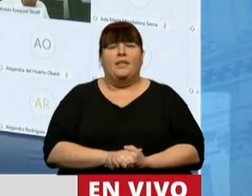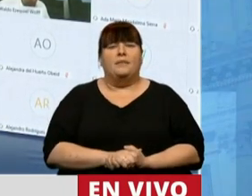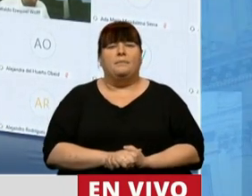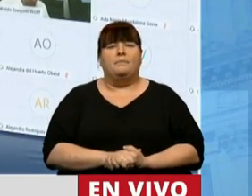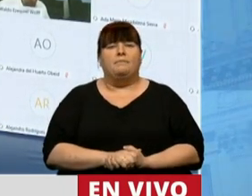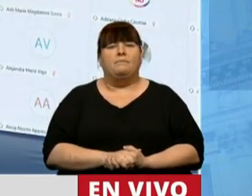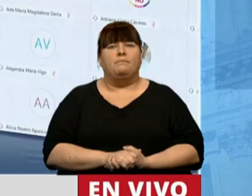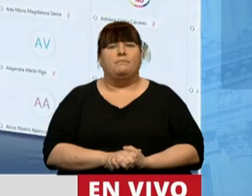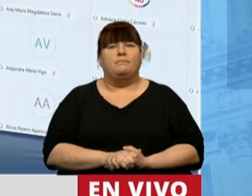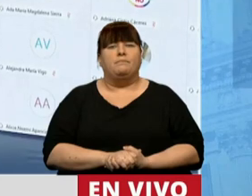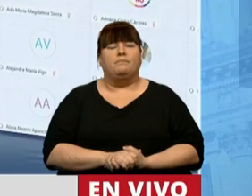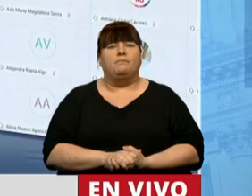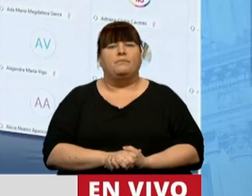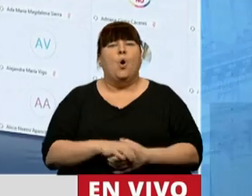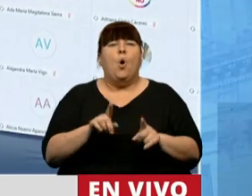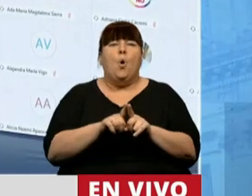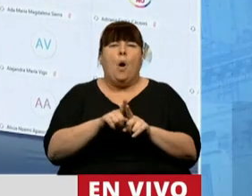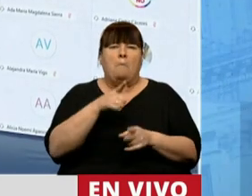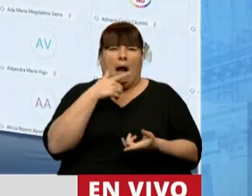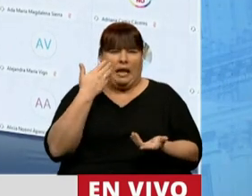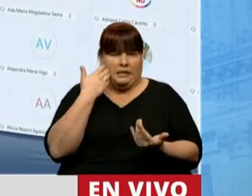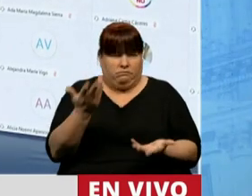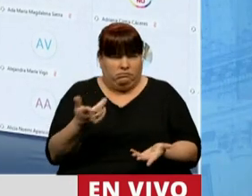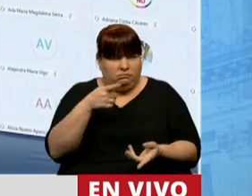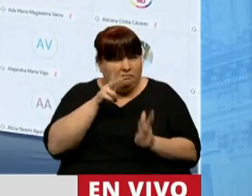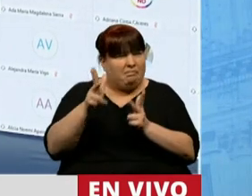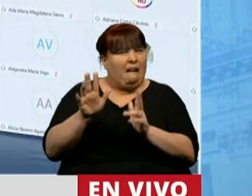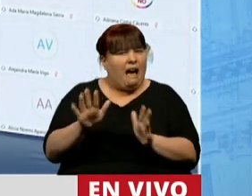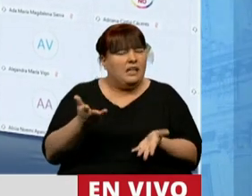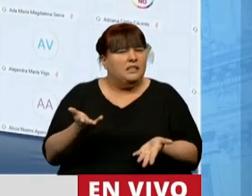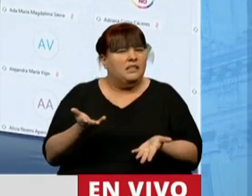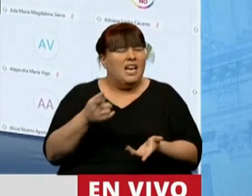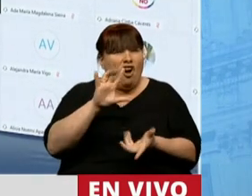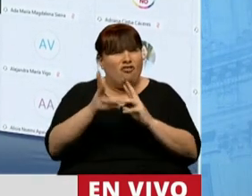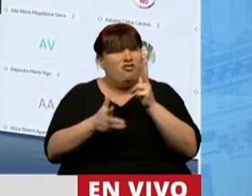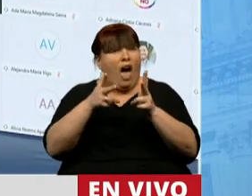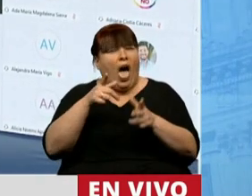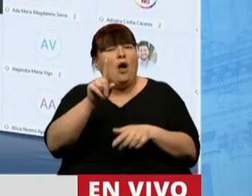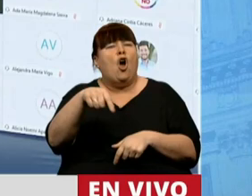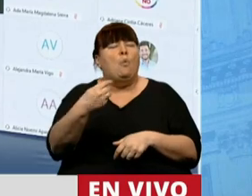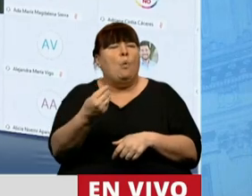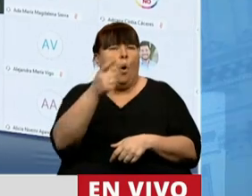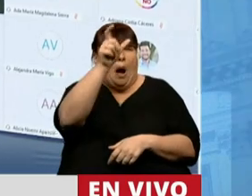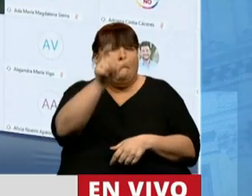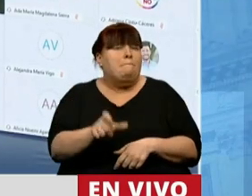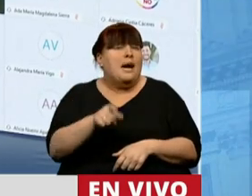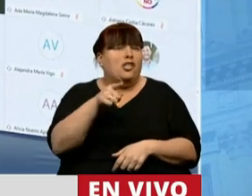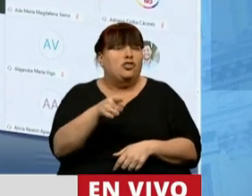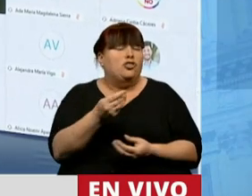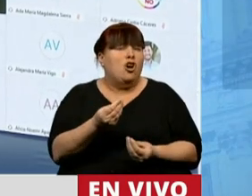sonaba como una desfachatez, porque esa expresión provenía de alguien